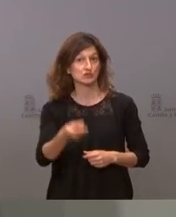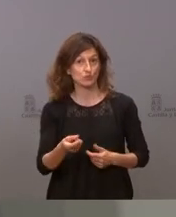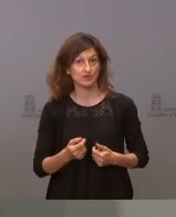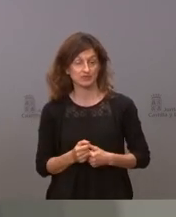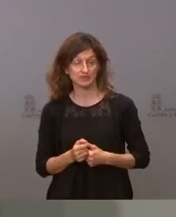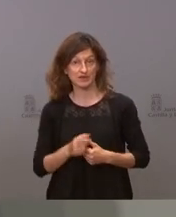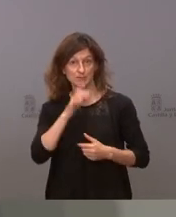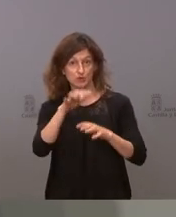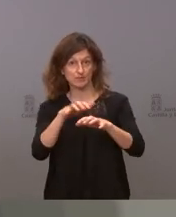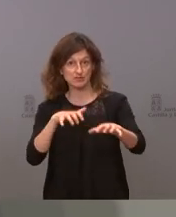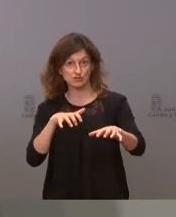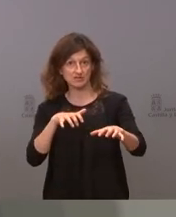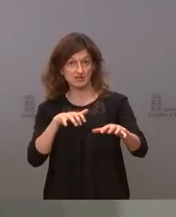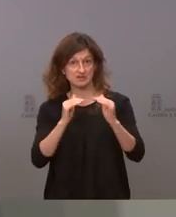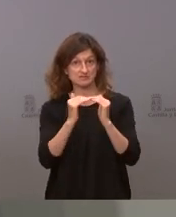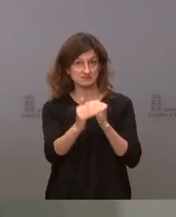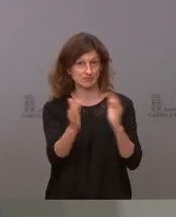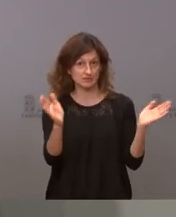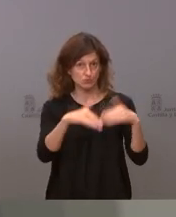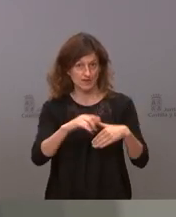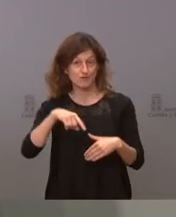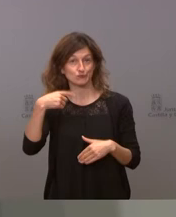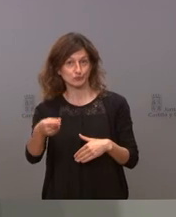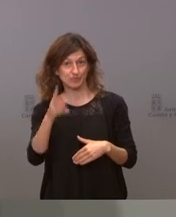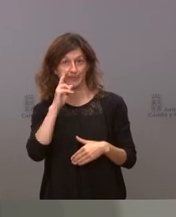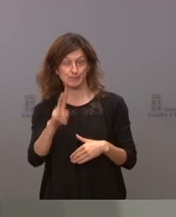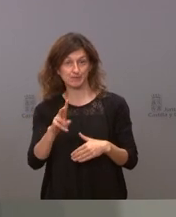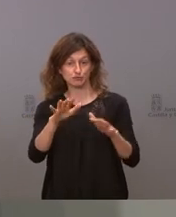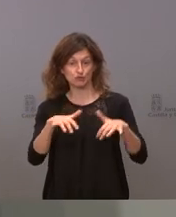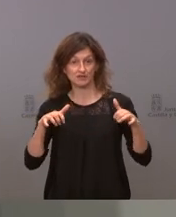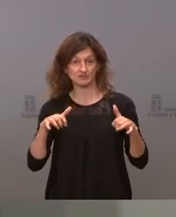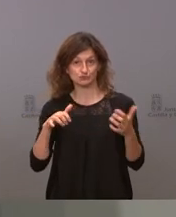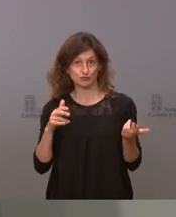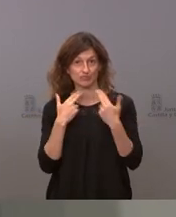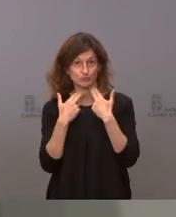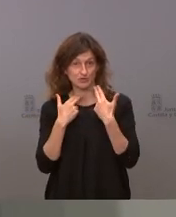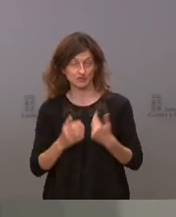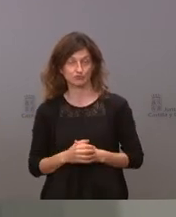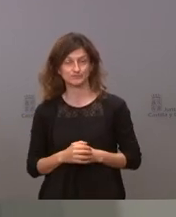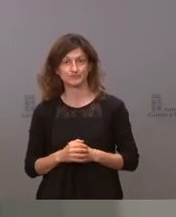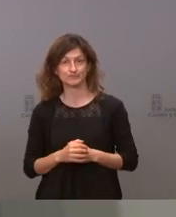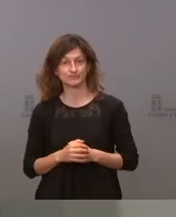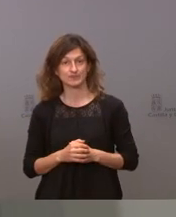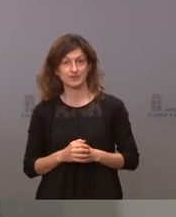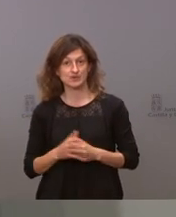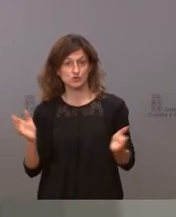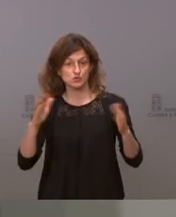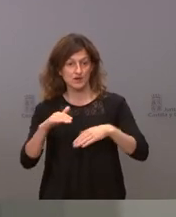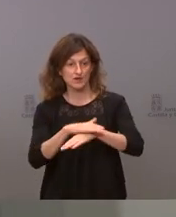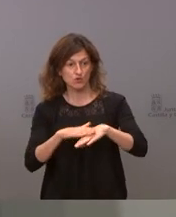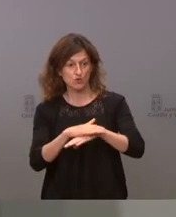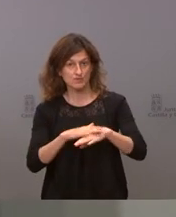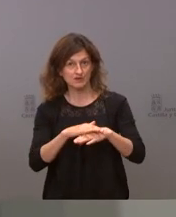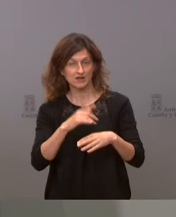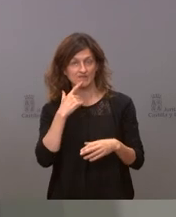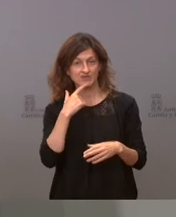no tener mayorías estables en el congreso de los diputados y de no tener un gobierno que tiene que pagar multitud de